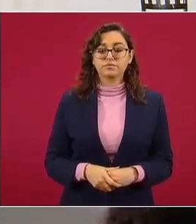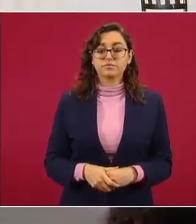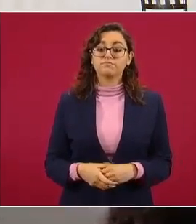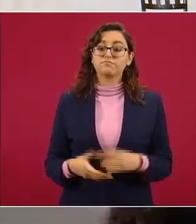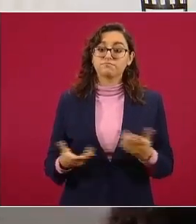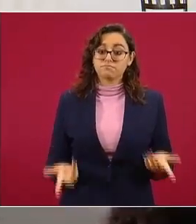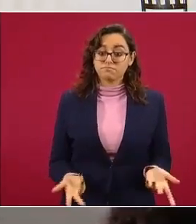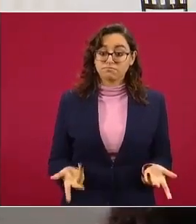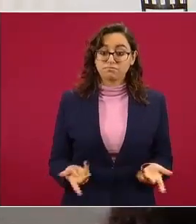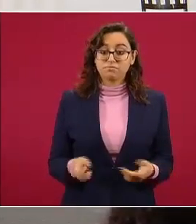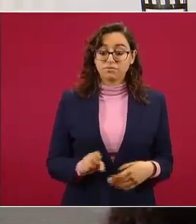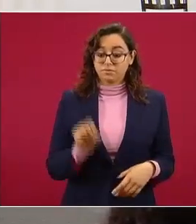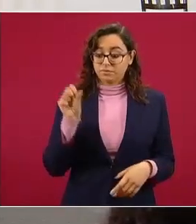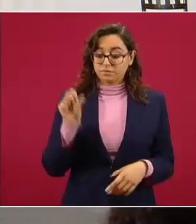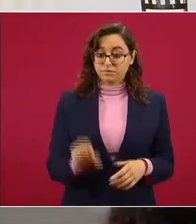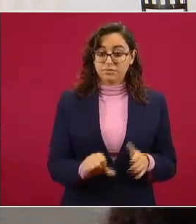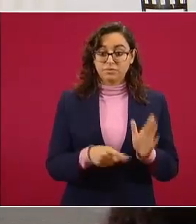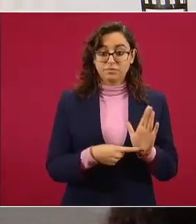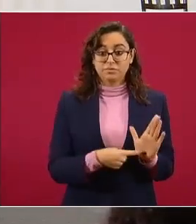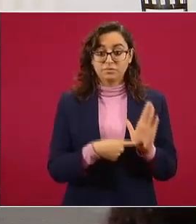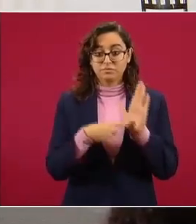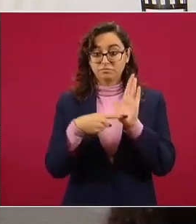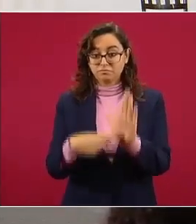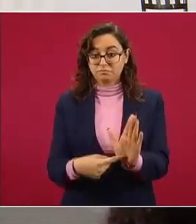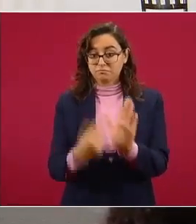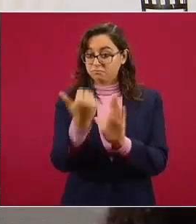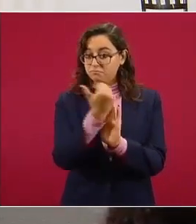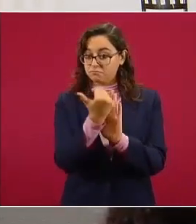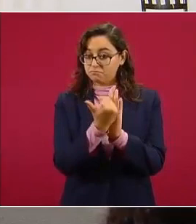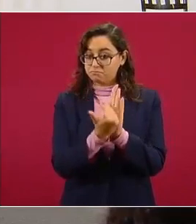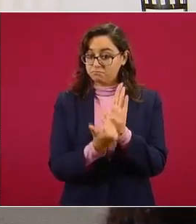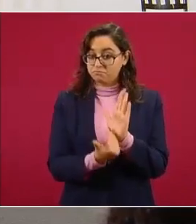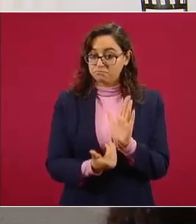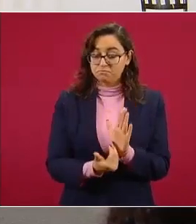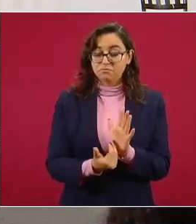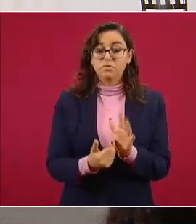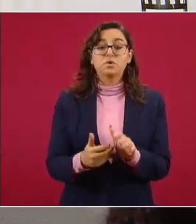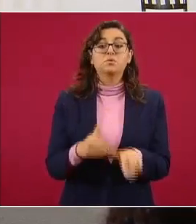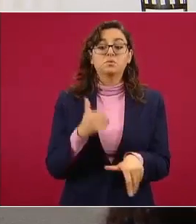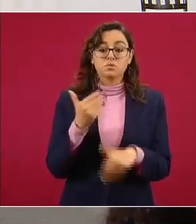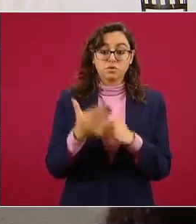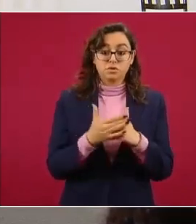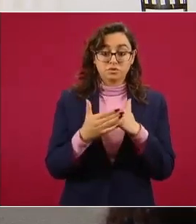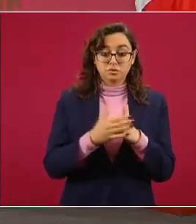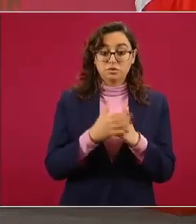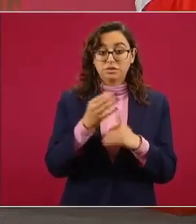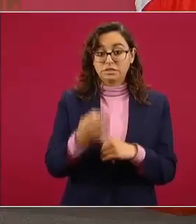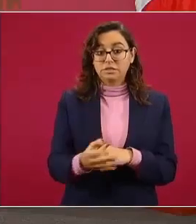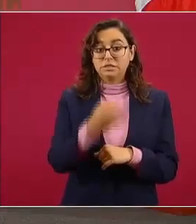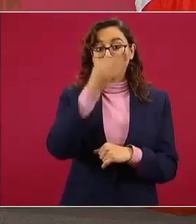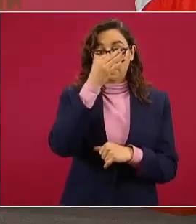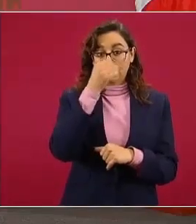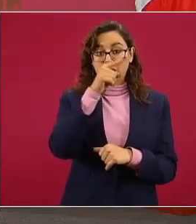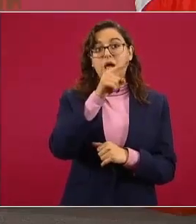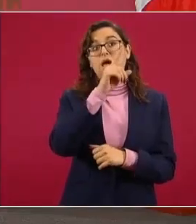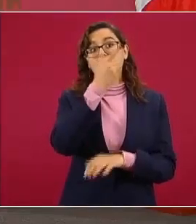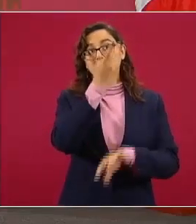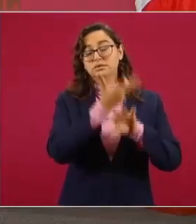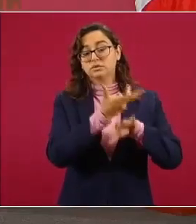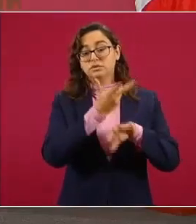todo lo que he expuesto se celebrará en unos minutos más la audiencia programada